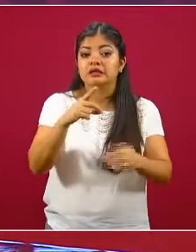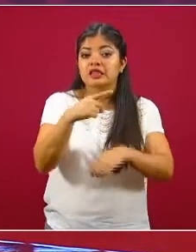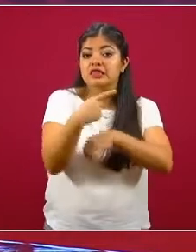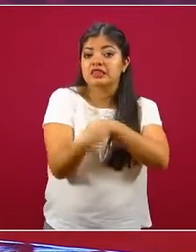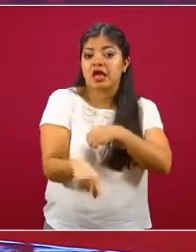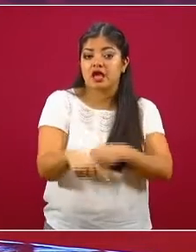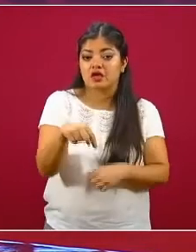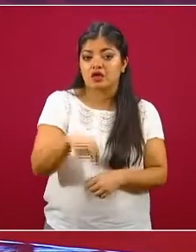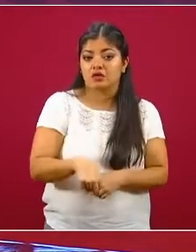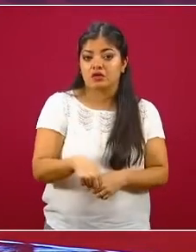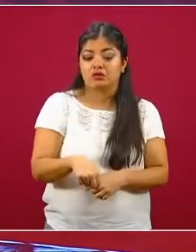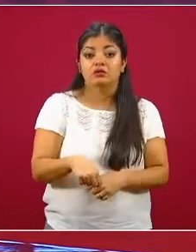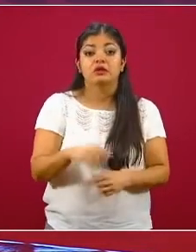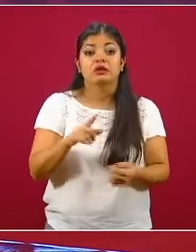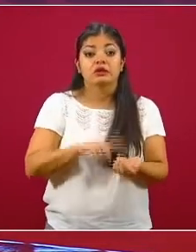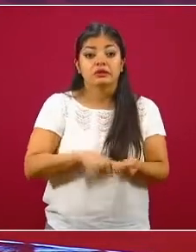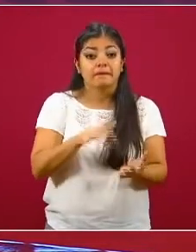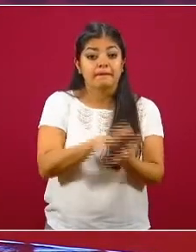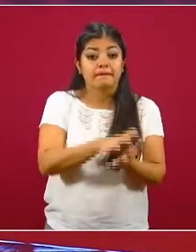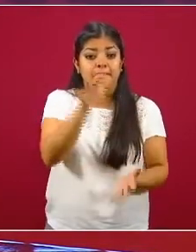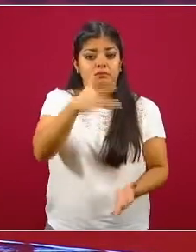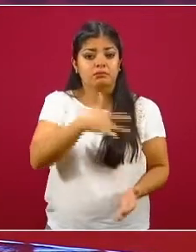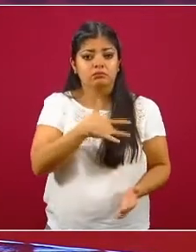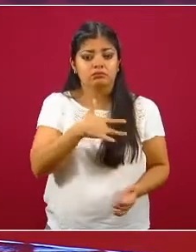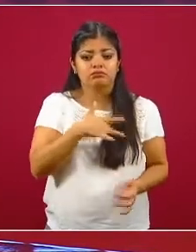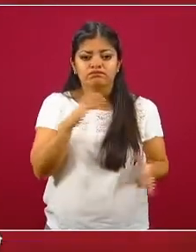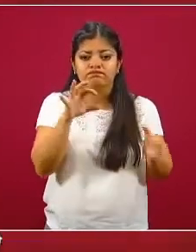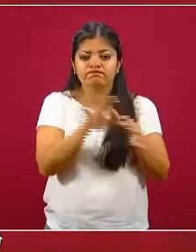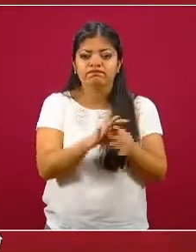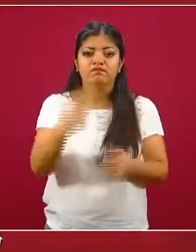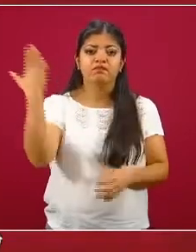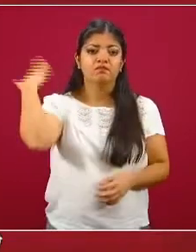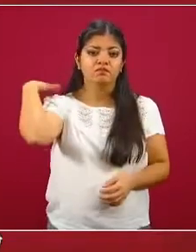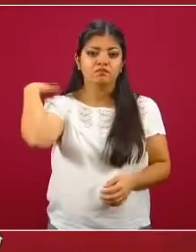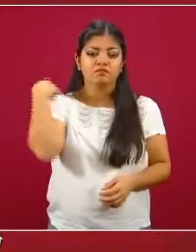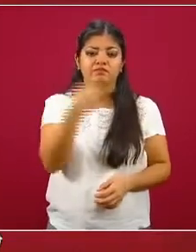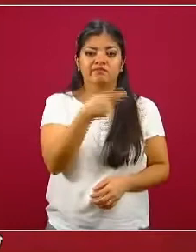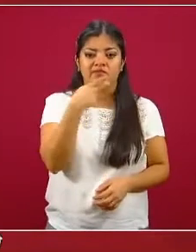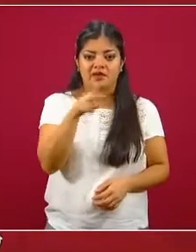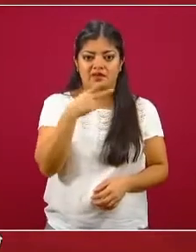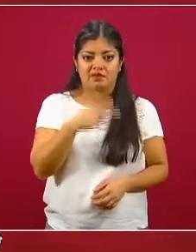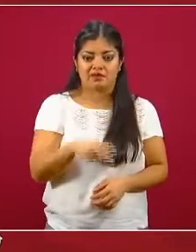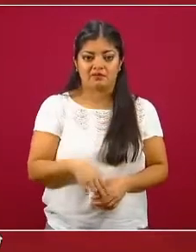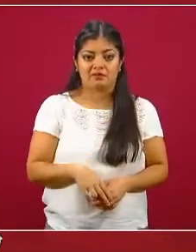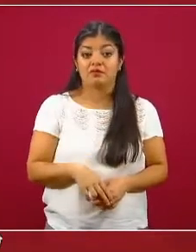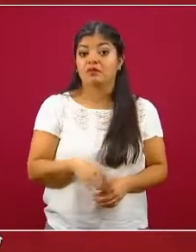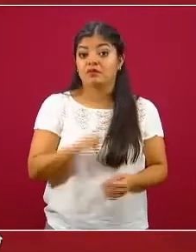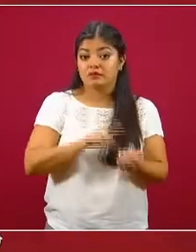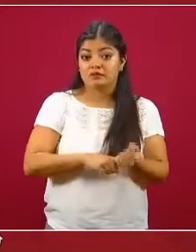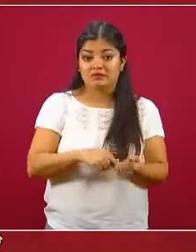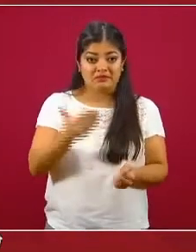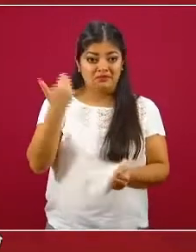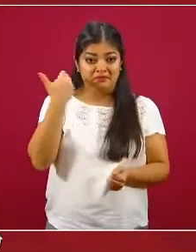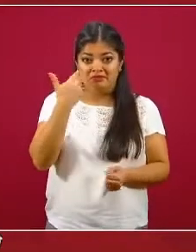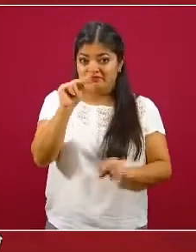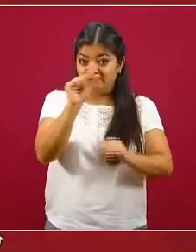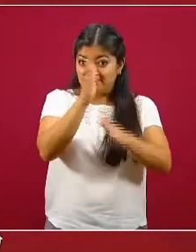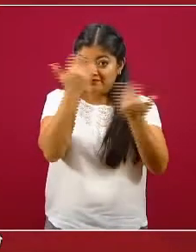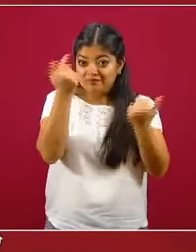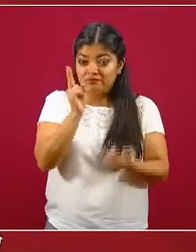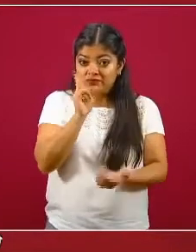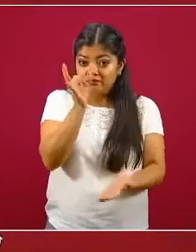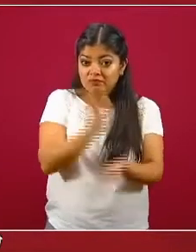y de un buen porcentaje de las enfermedades cardiovasculares y neumopatías. Además, acabamos de nombrar, por si no se dieron cuenta,